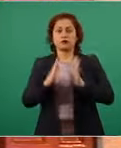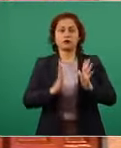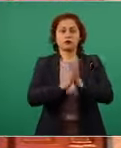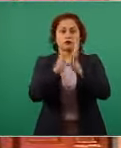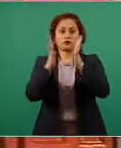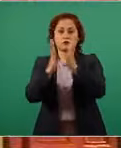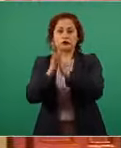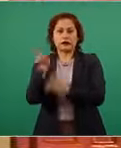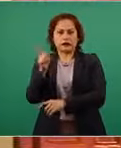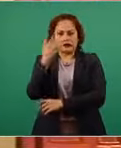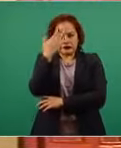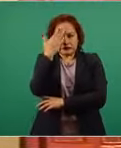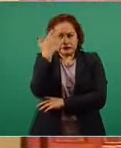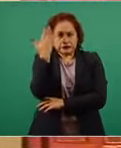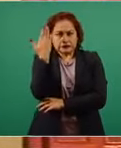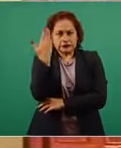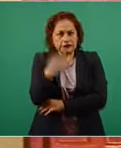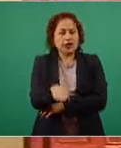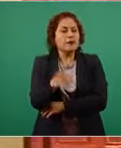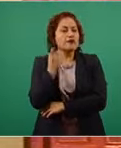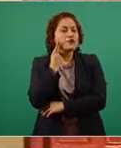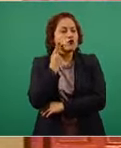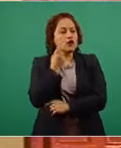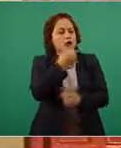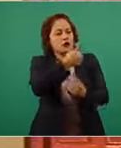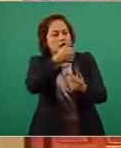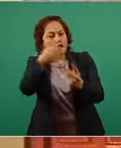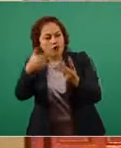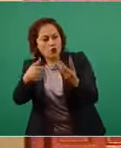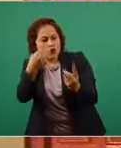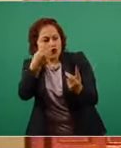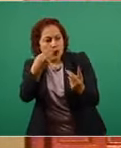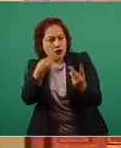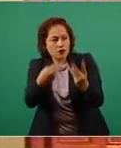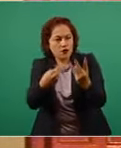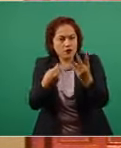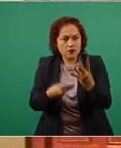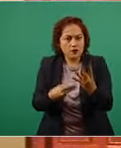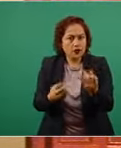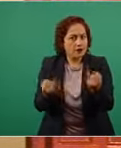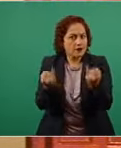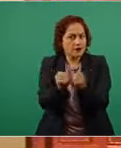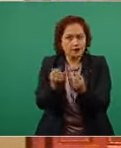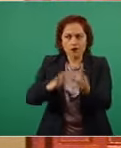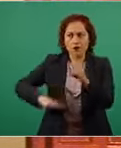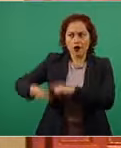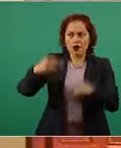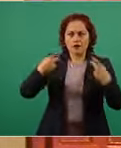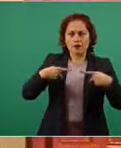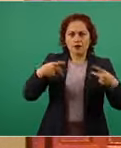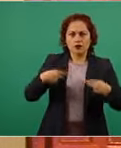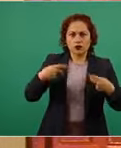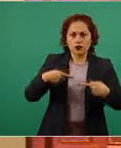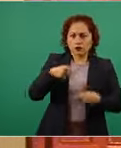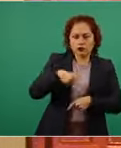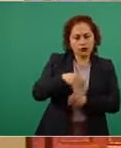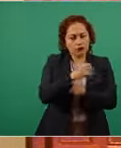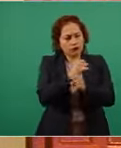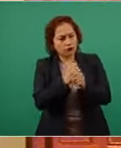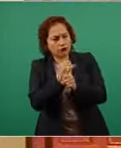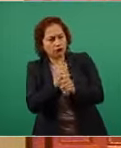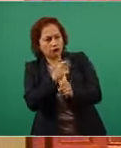diputados al mismo tiempo que el público y el antiguo presidente